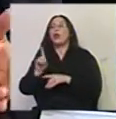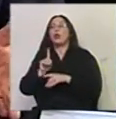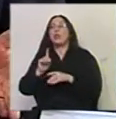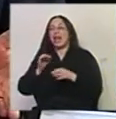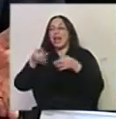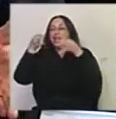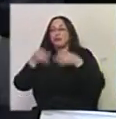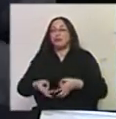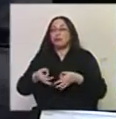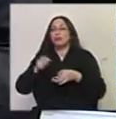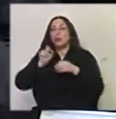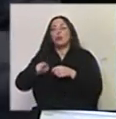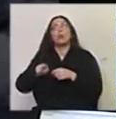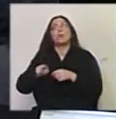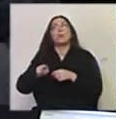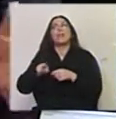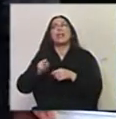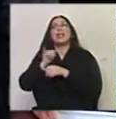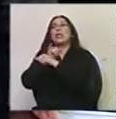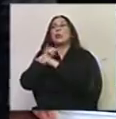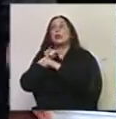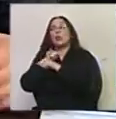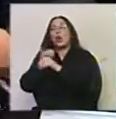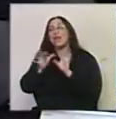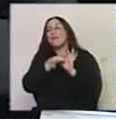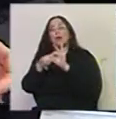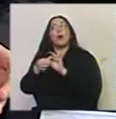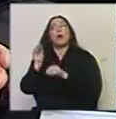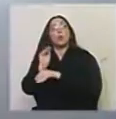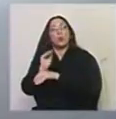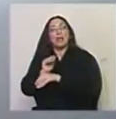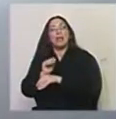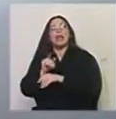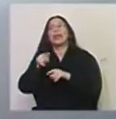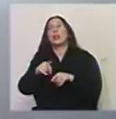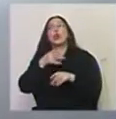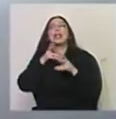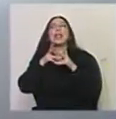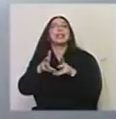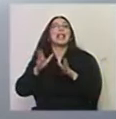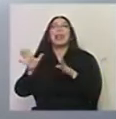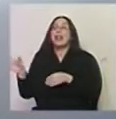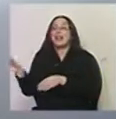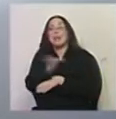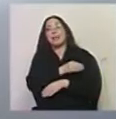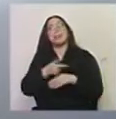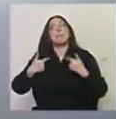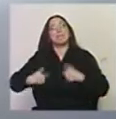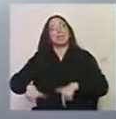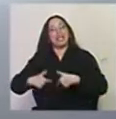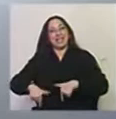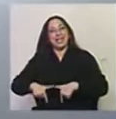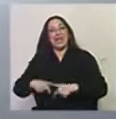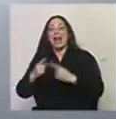instituciones vinculadas a la cultura. Con esto me estoy refiriendo a todos los demás ministerios que, de alguna